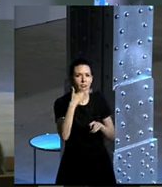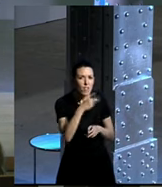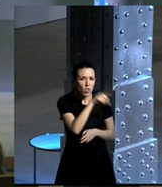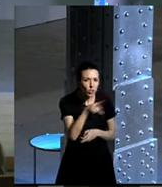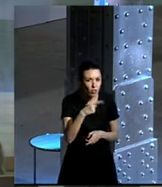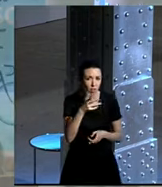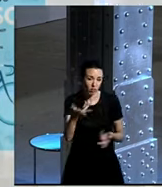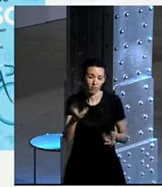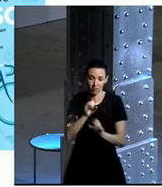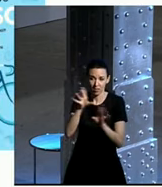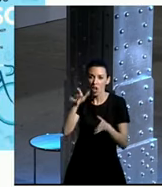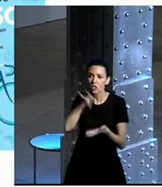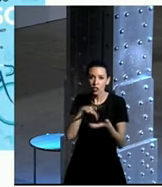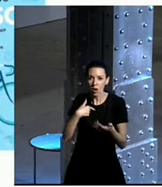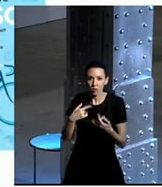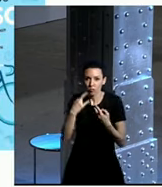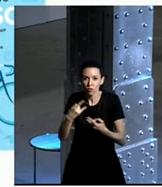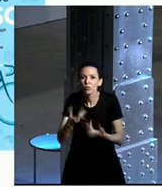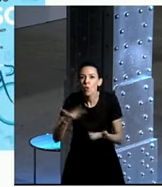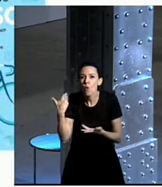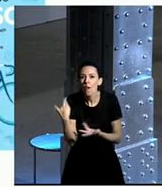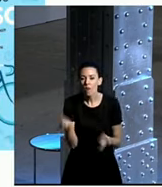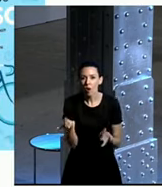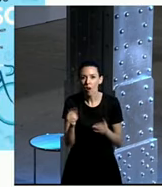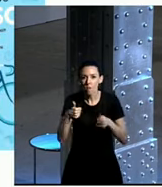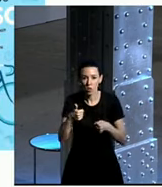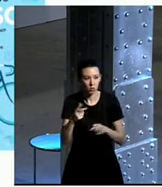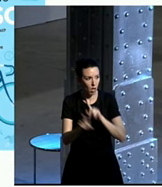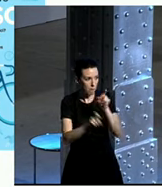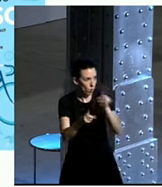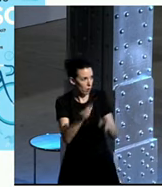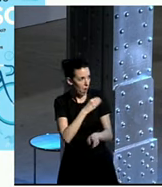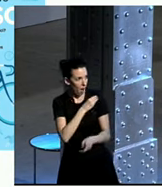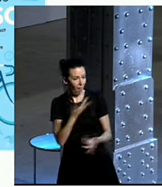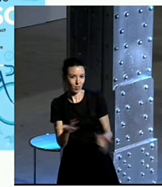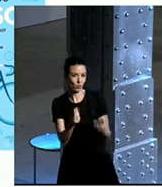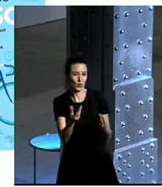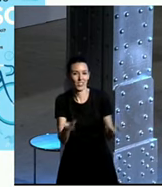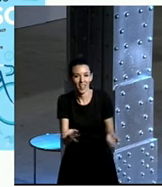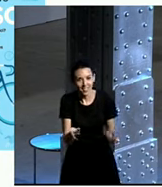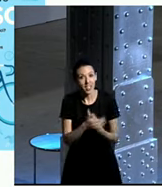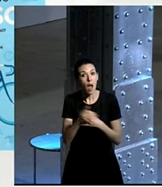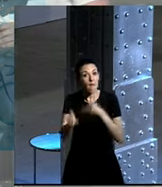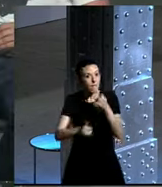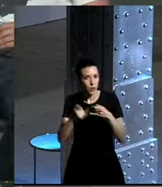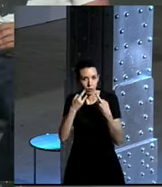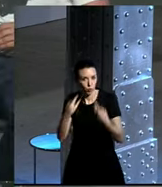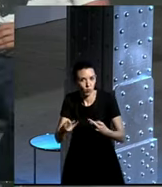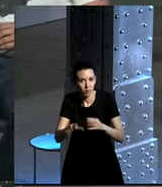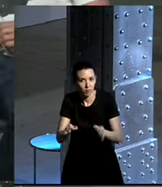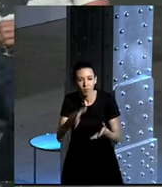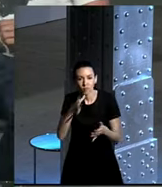Bueno, es... ¿Cuándo te enganchaste, confiesa? ¿Cuándo caíste en la bici? Son muchas preguntas a la vez. La bici engancha... La bici